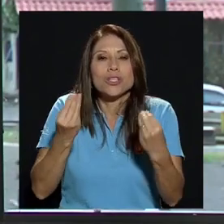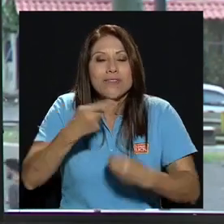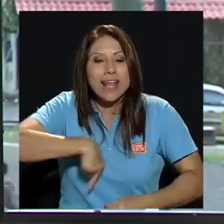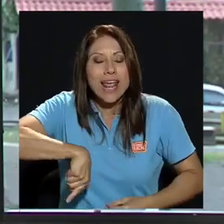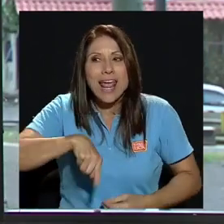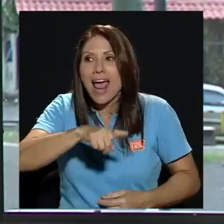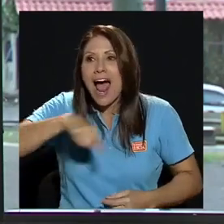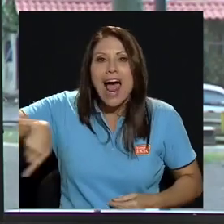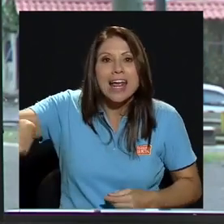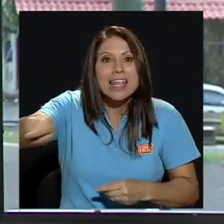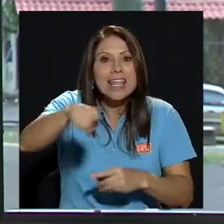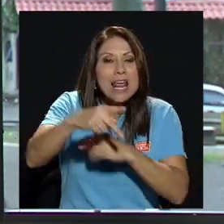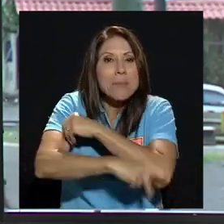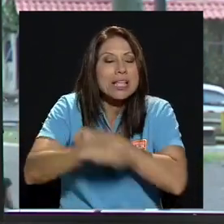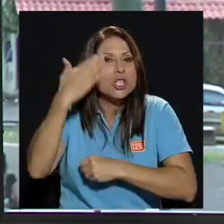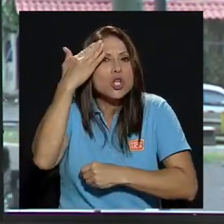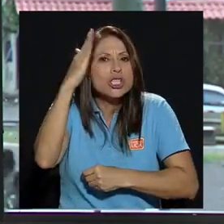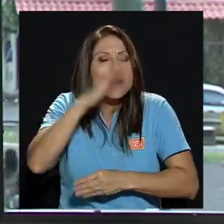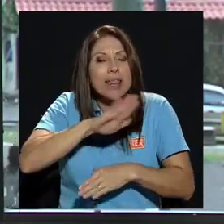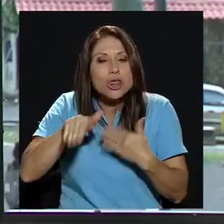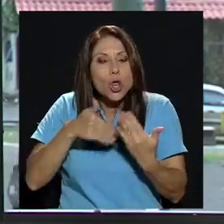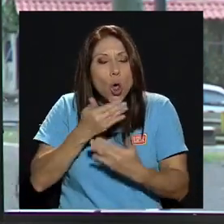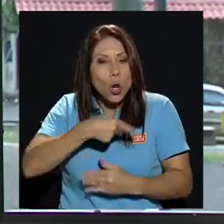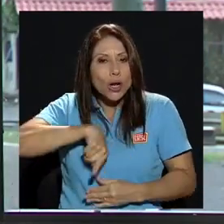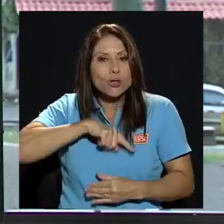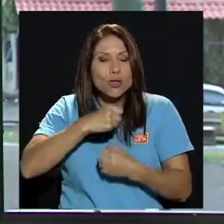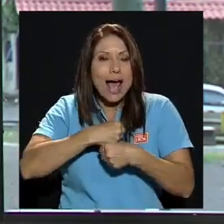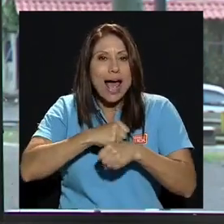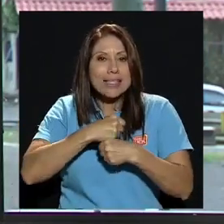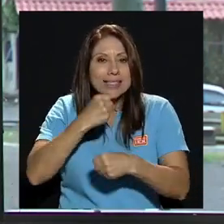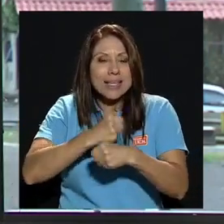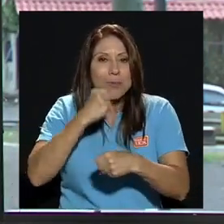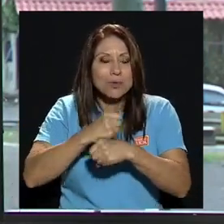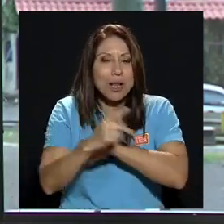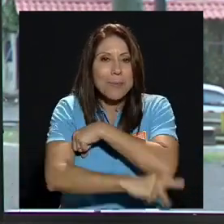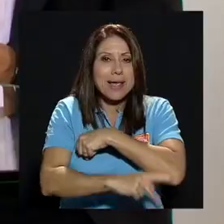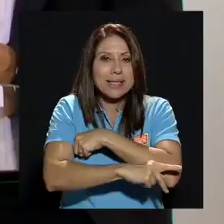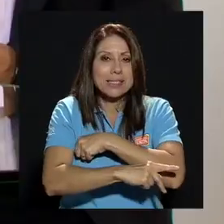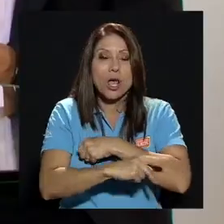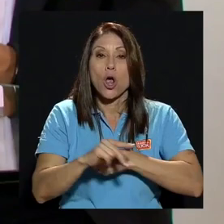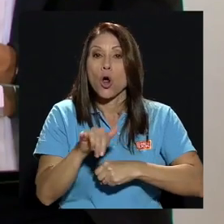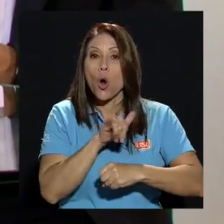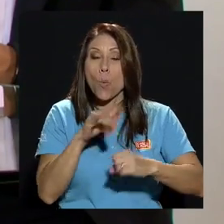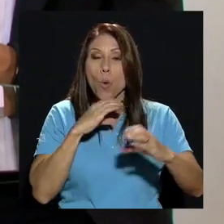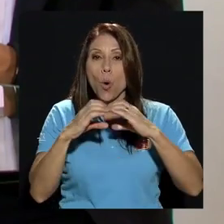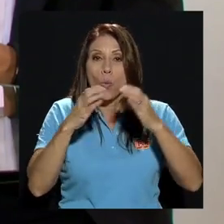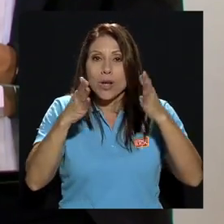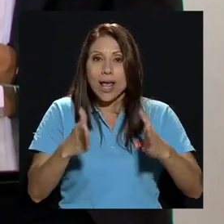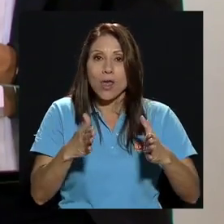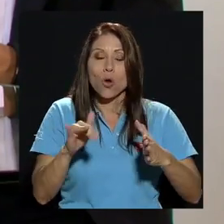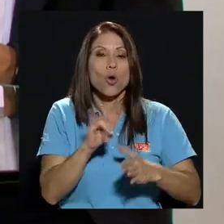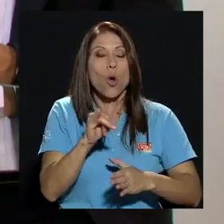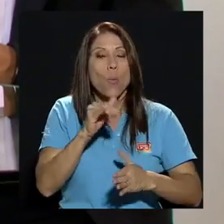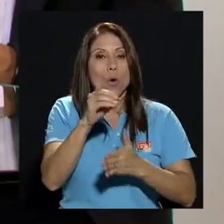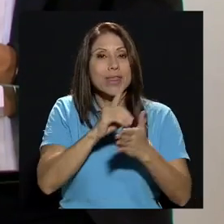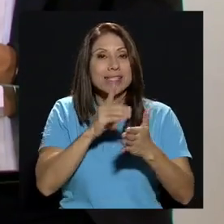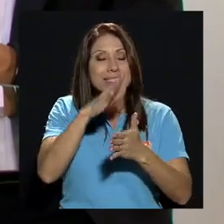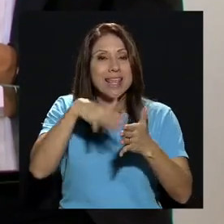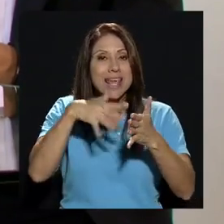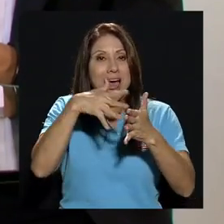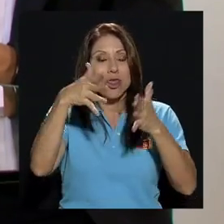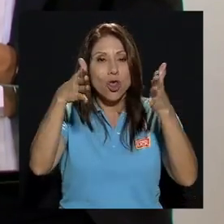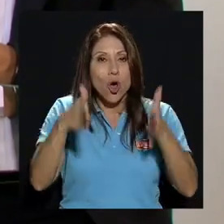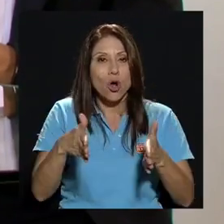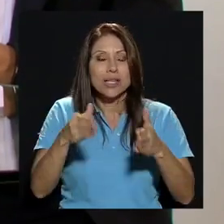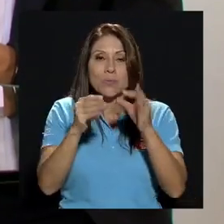entonces como comunicador y como diseñador yo creo que es muy importante como quien dice no estoy diciendo